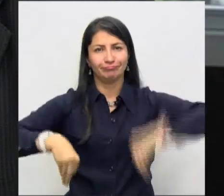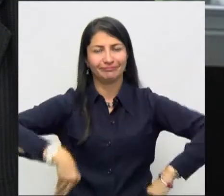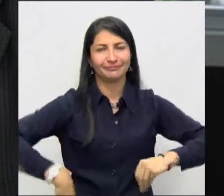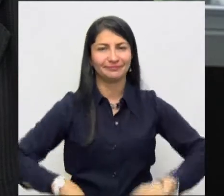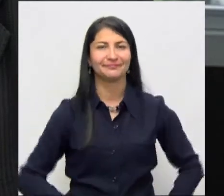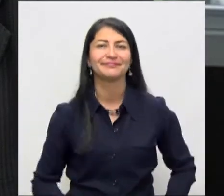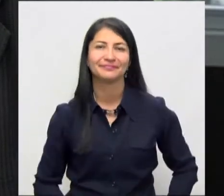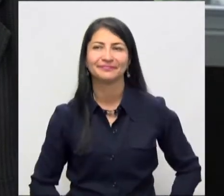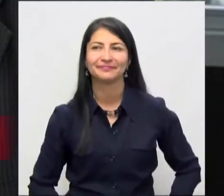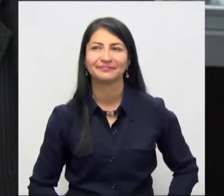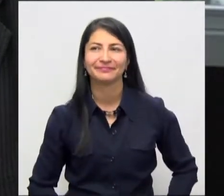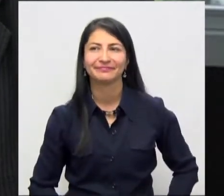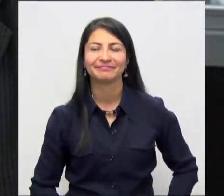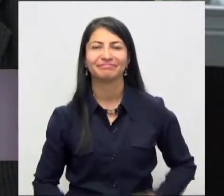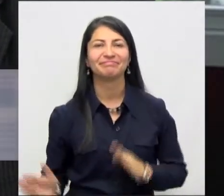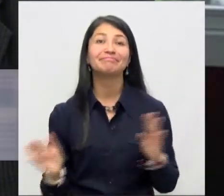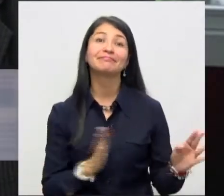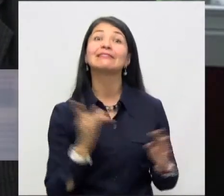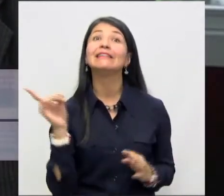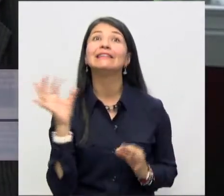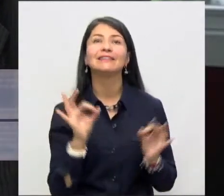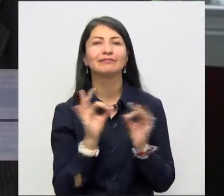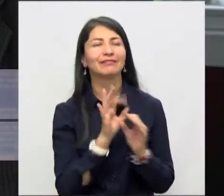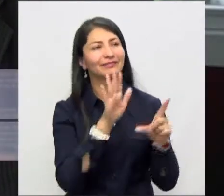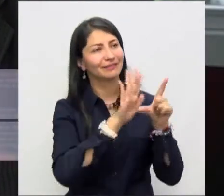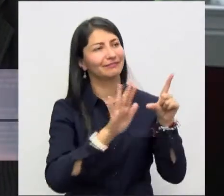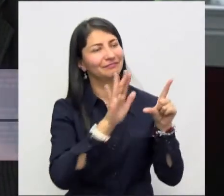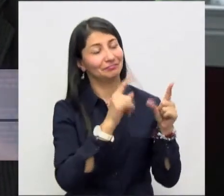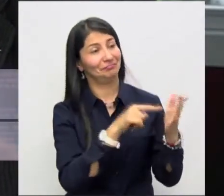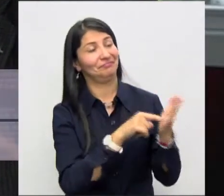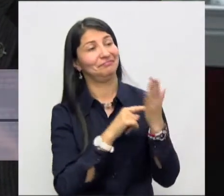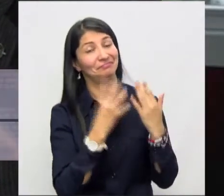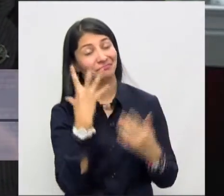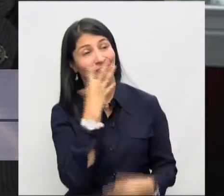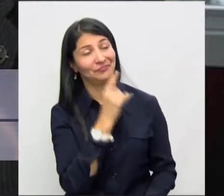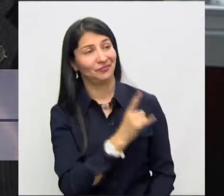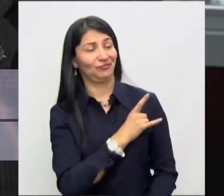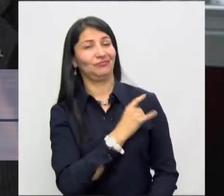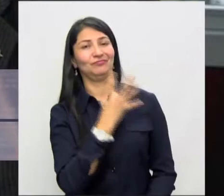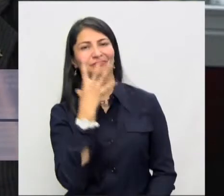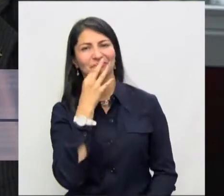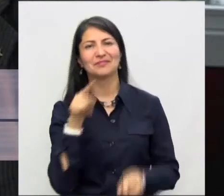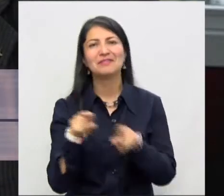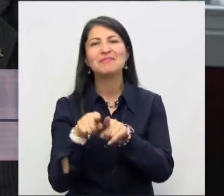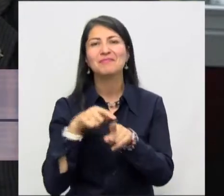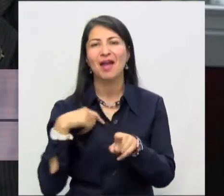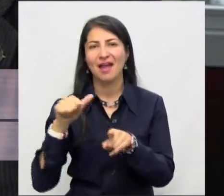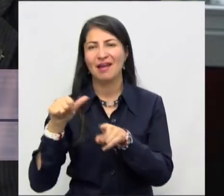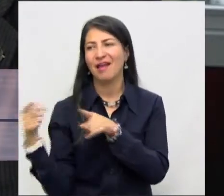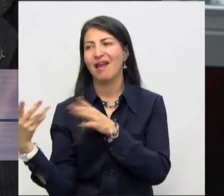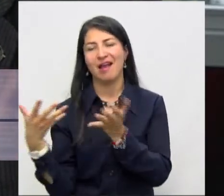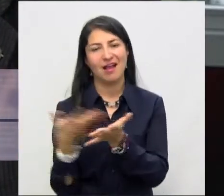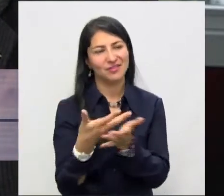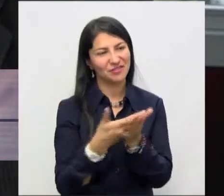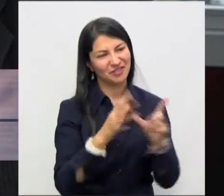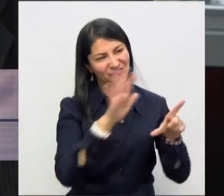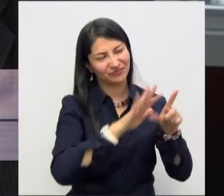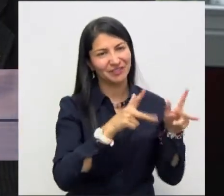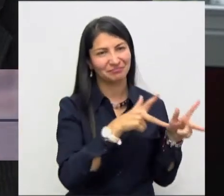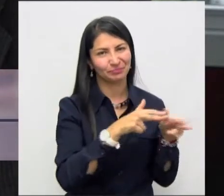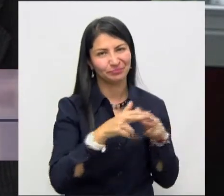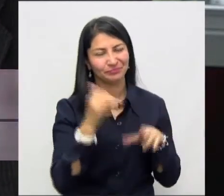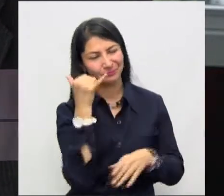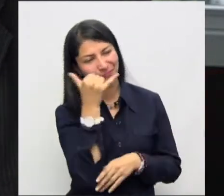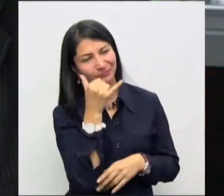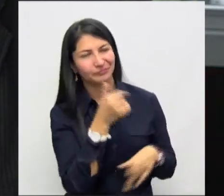metió mucha emoción al video y entonces mi hermana le ayudó como en la edición, pues como